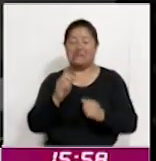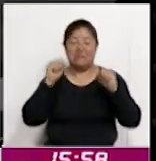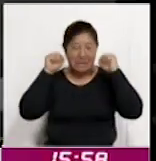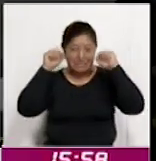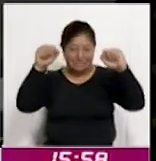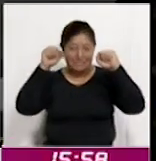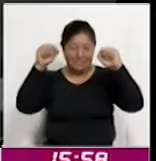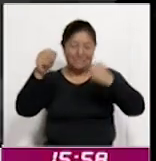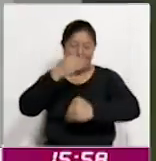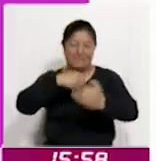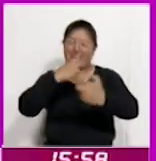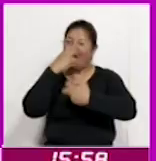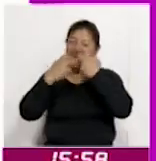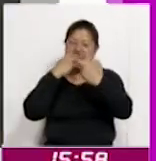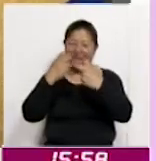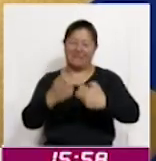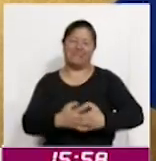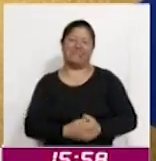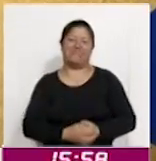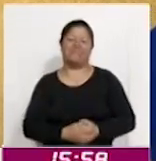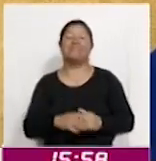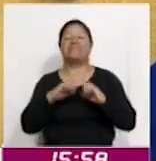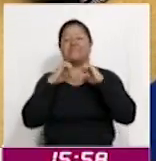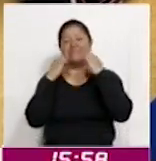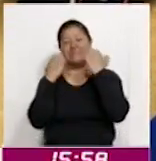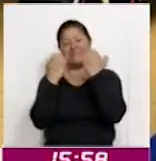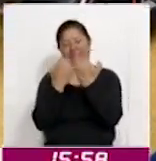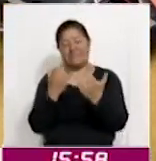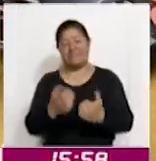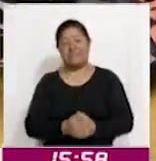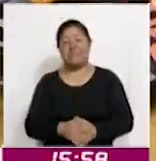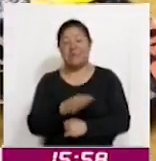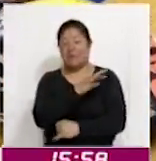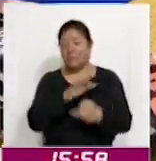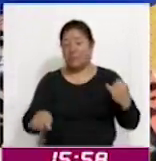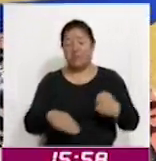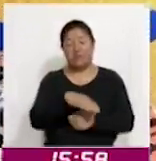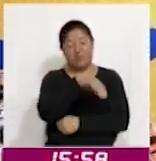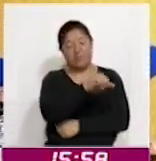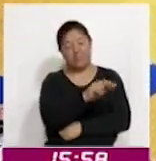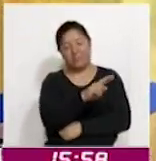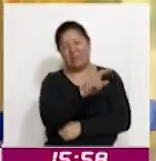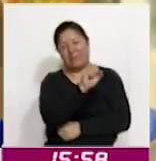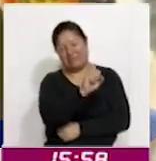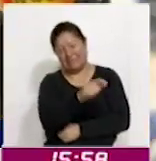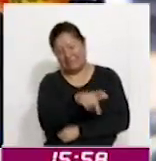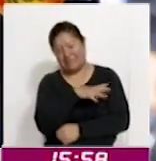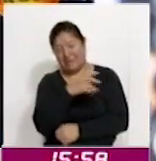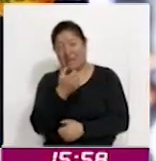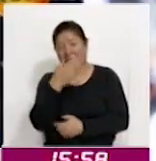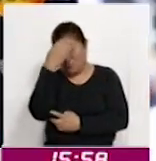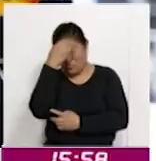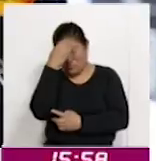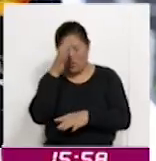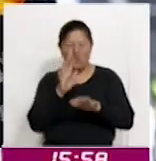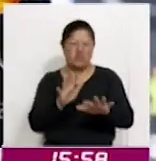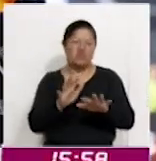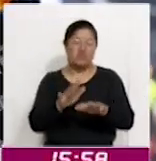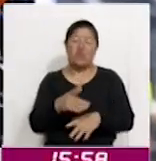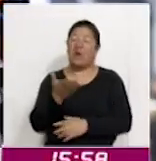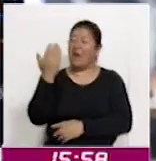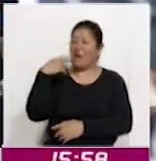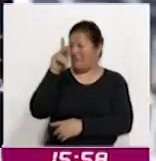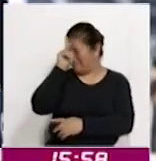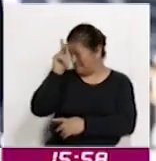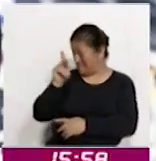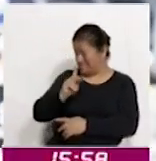al estadio. Y por último, Max Verstappen es un piloto de otro nivel, incluso en la peor temporada de Red Bull en los